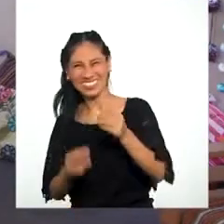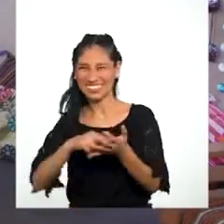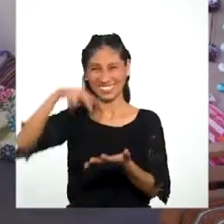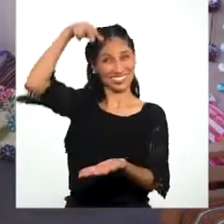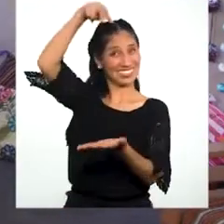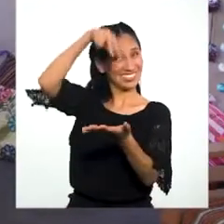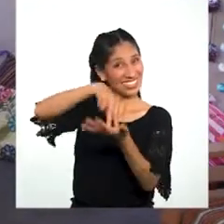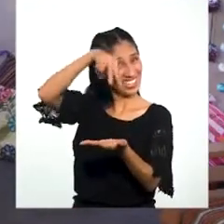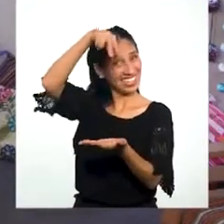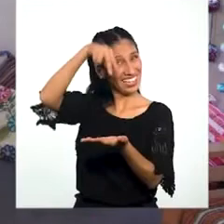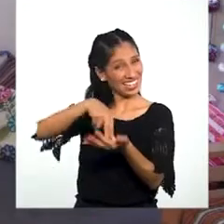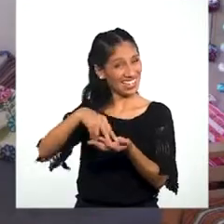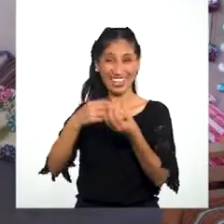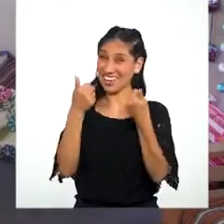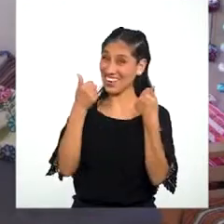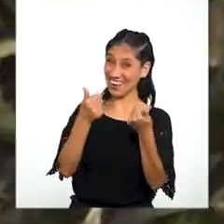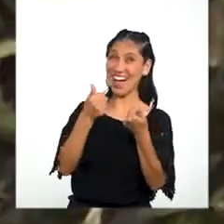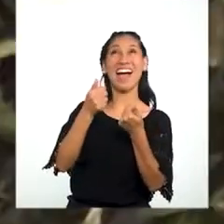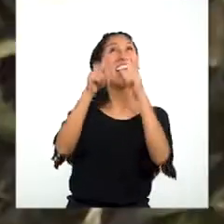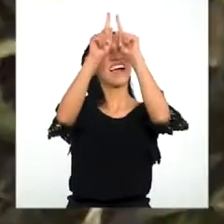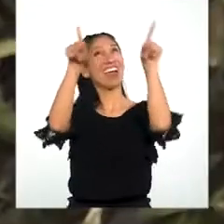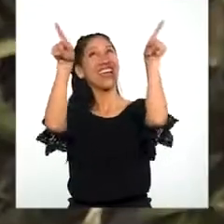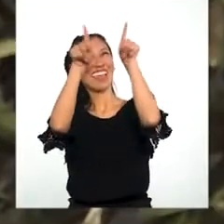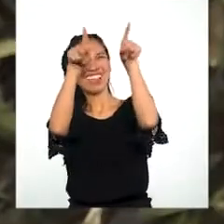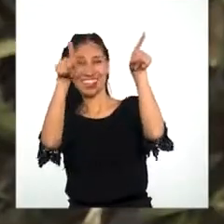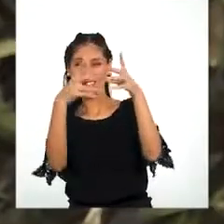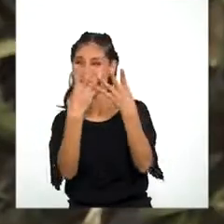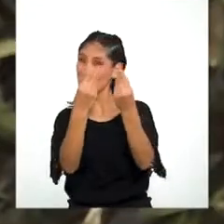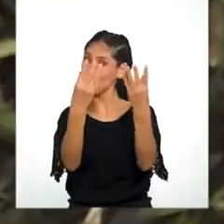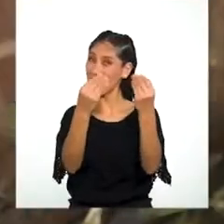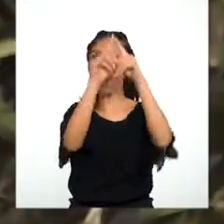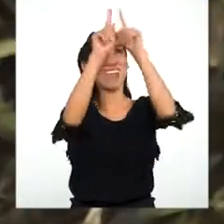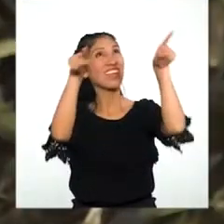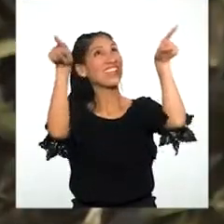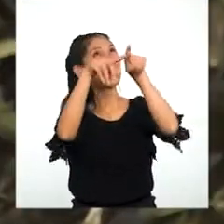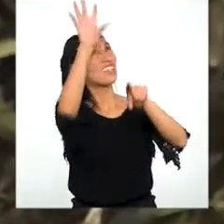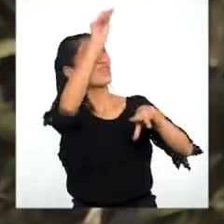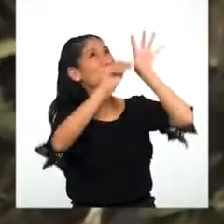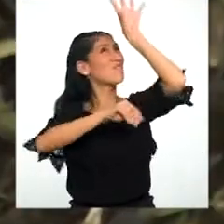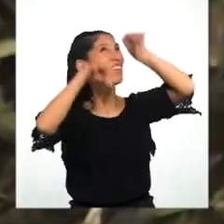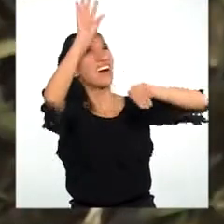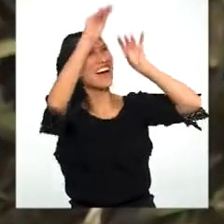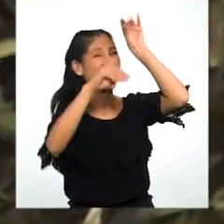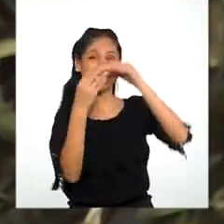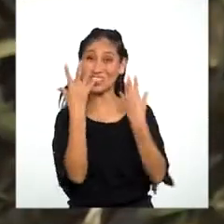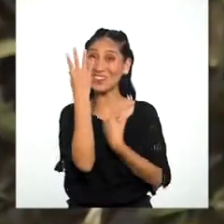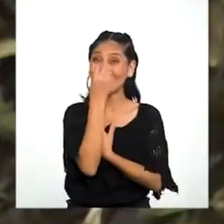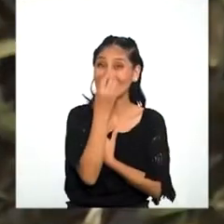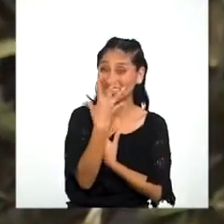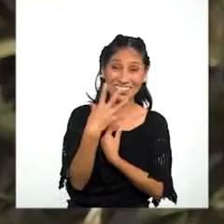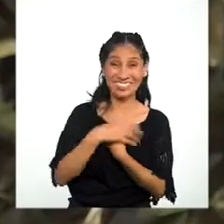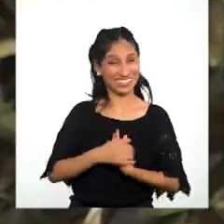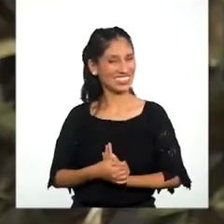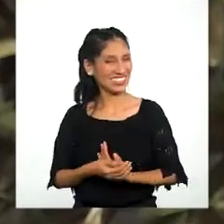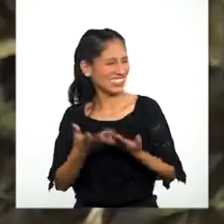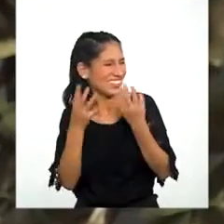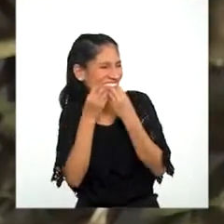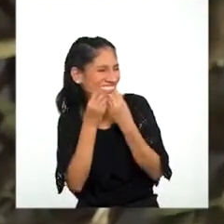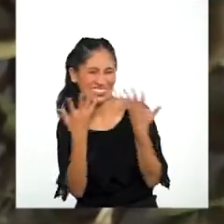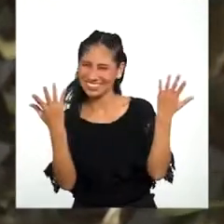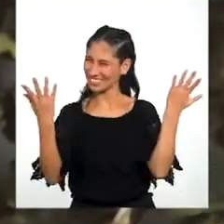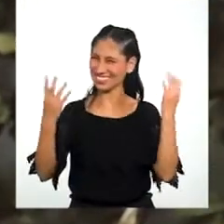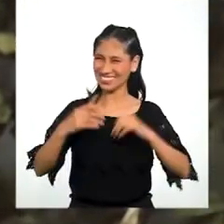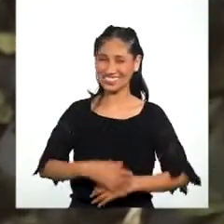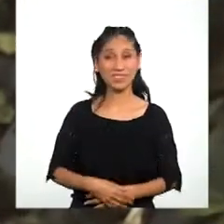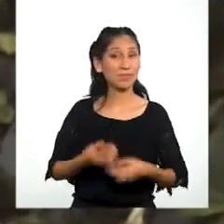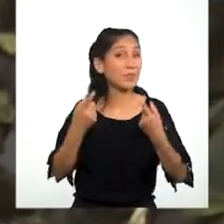¡Cuántas estrellas! ¡Cuántas ¡Hemos atrapado muchas! ¡Son muy bonitas! ¡Chirrín! ¡Rivertido!